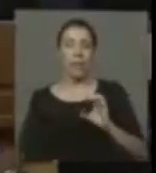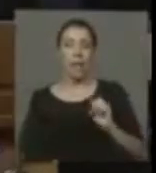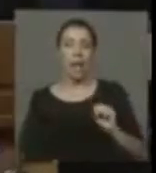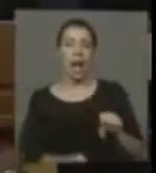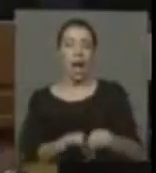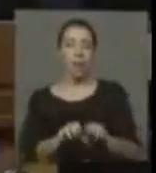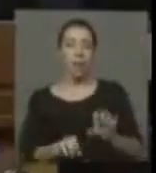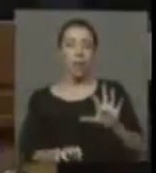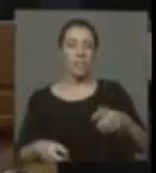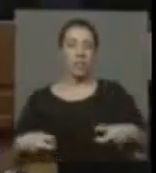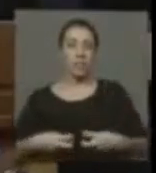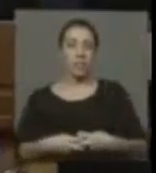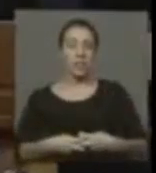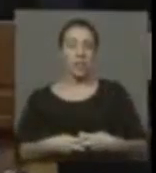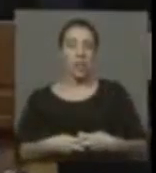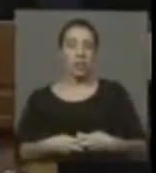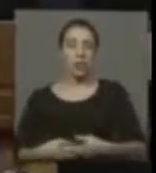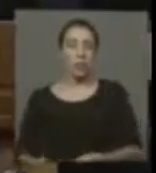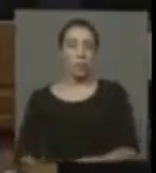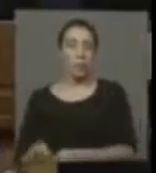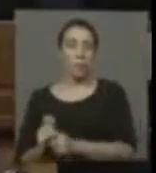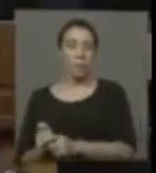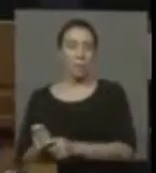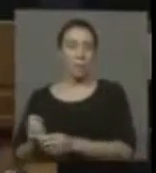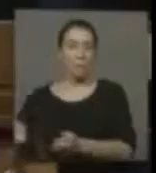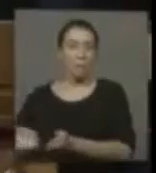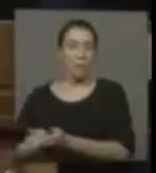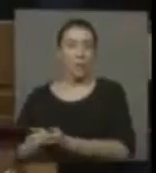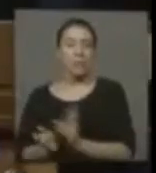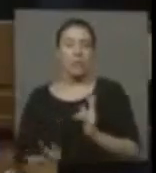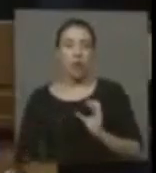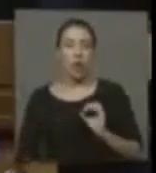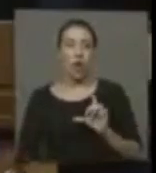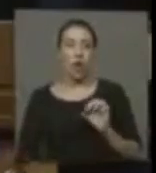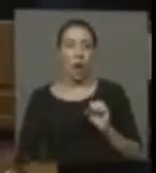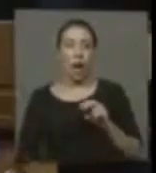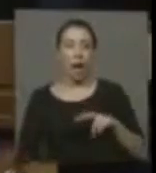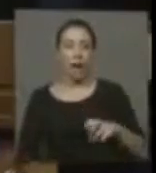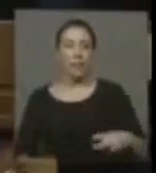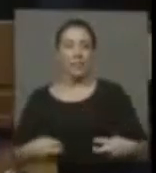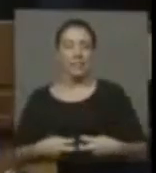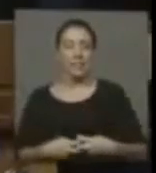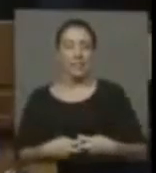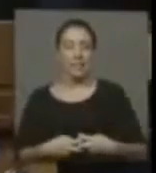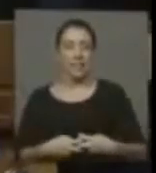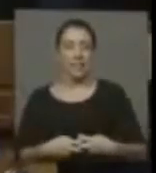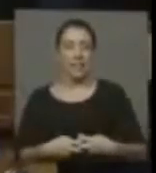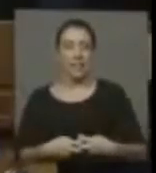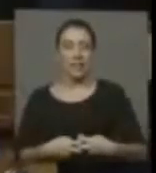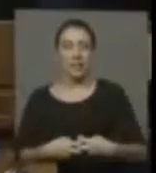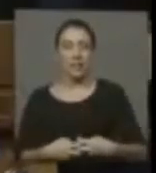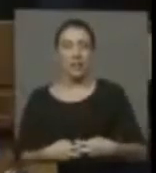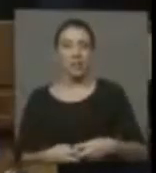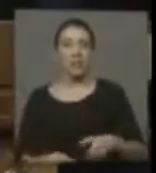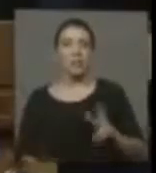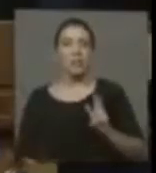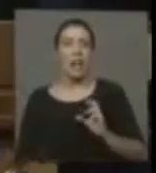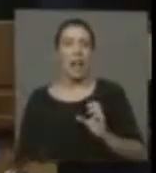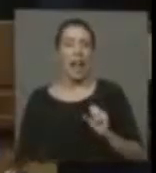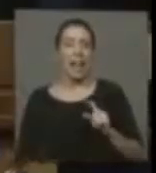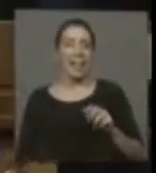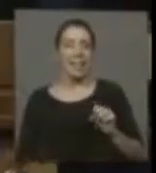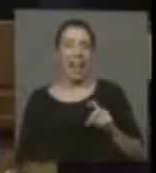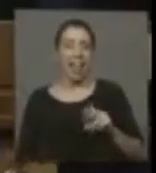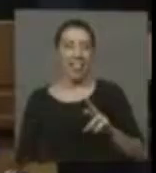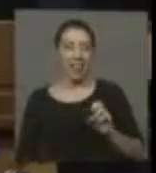acuerdos de cinco sindicatos de pescadores, me refiero a don Luis Coloane, del sindicato de los herederos del arte de Caleta Andrade,